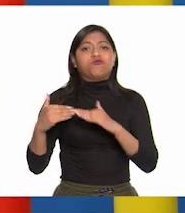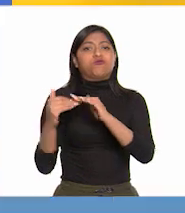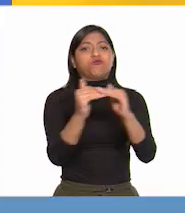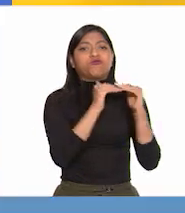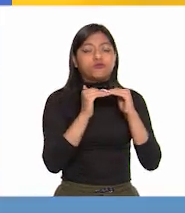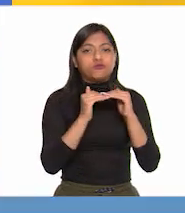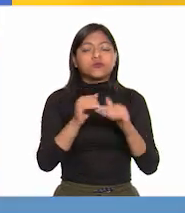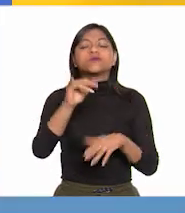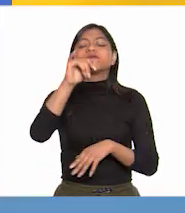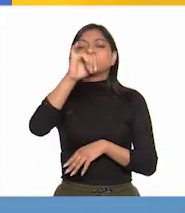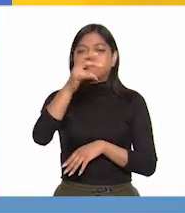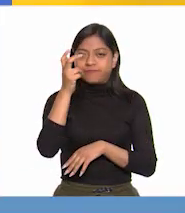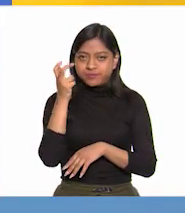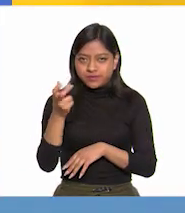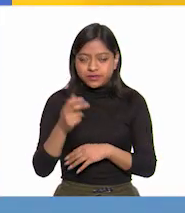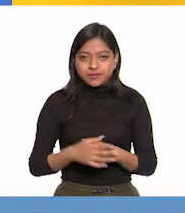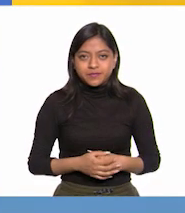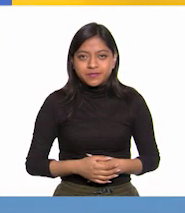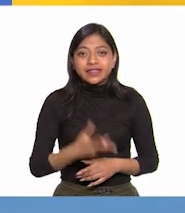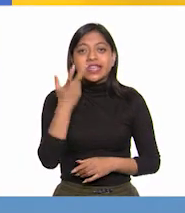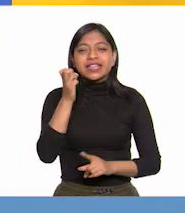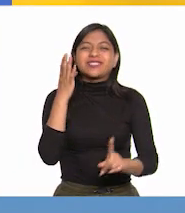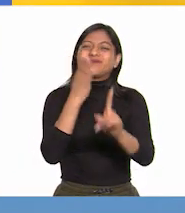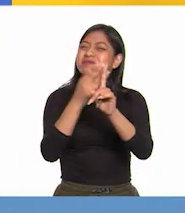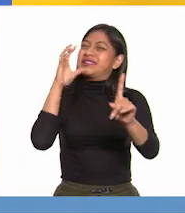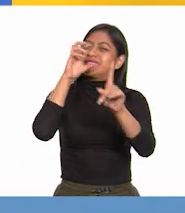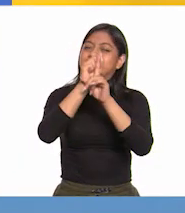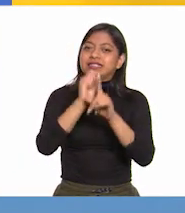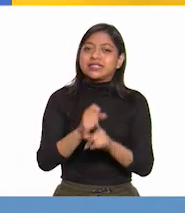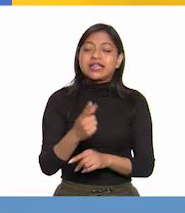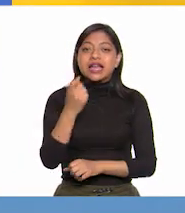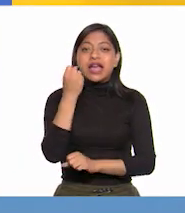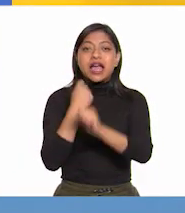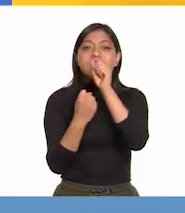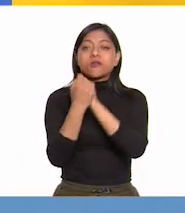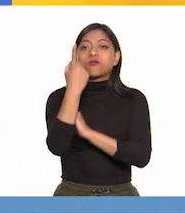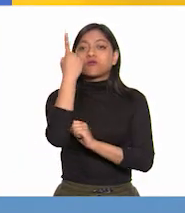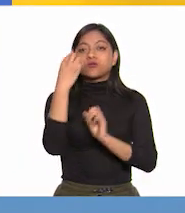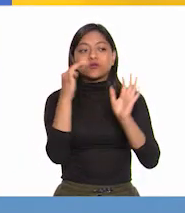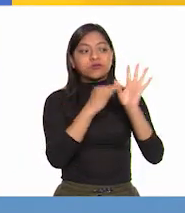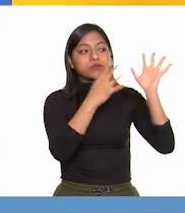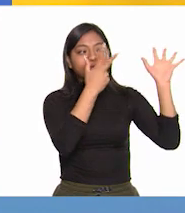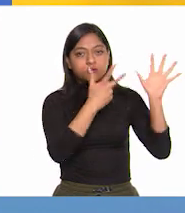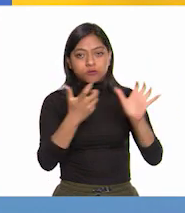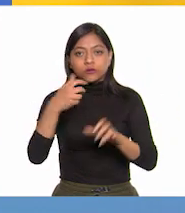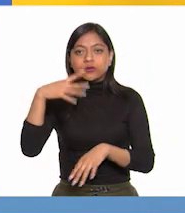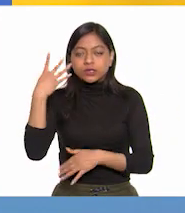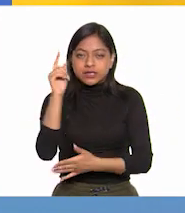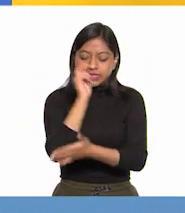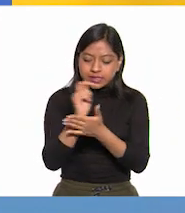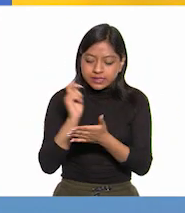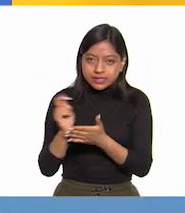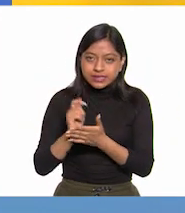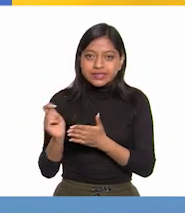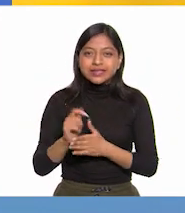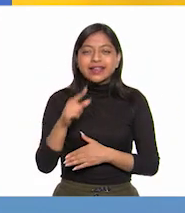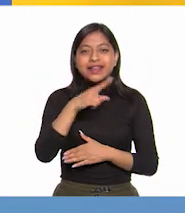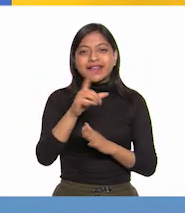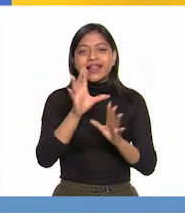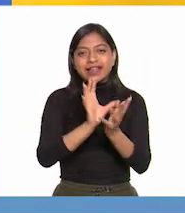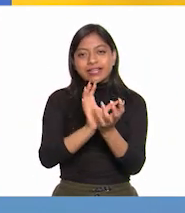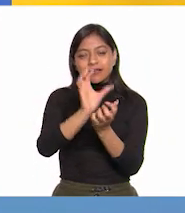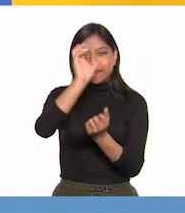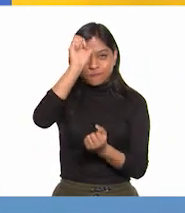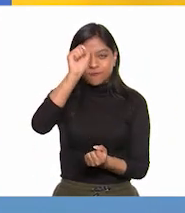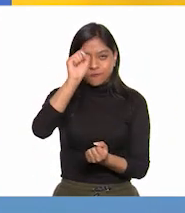Así es, era la intención. En 1814 se redactó una constitución. Es por